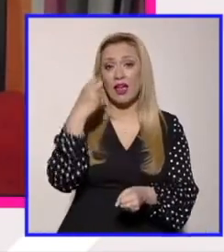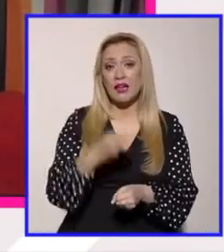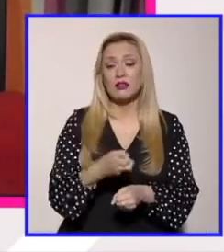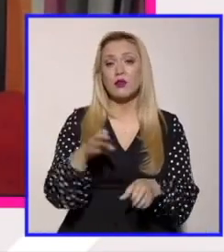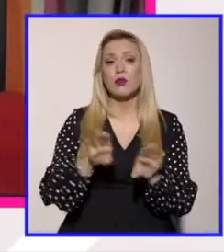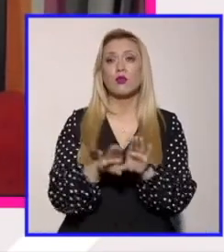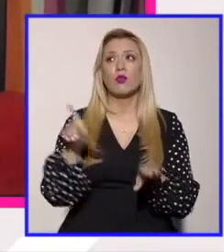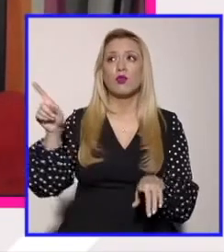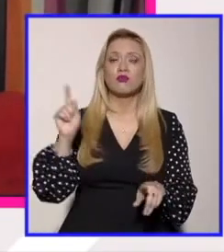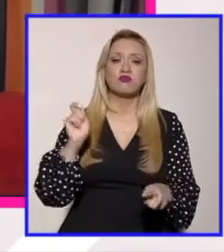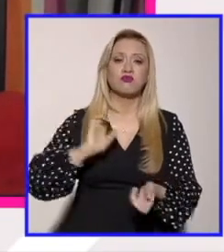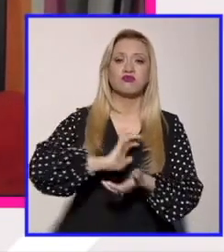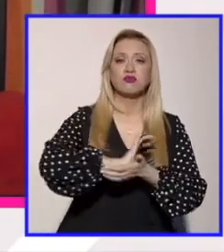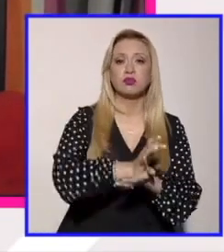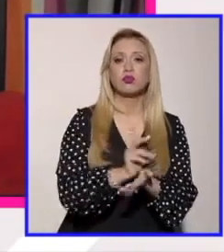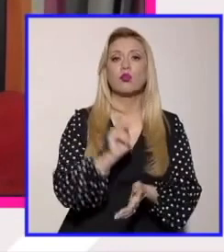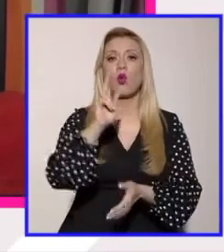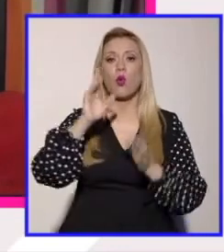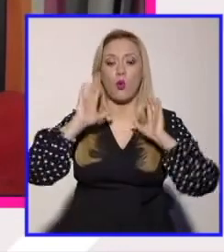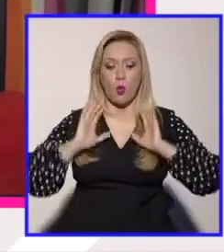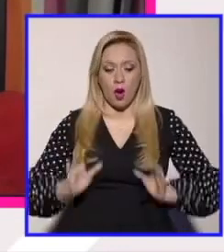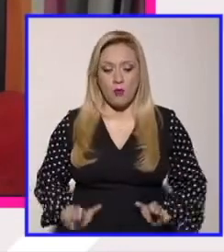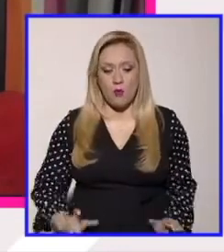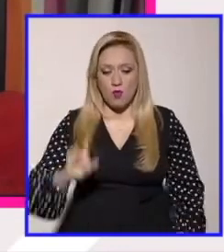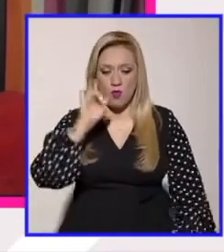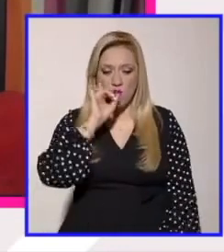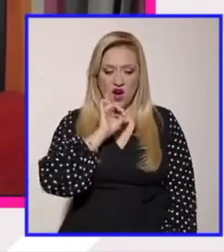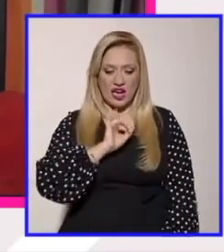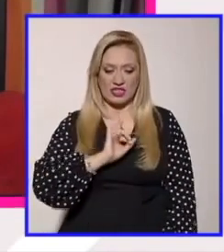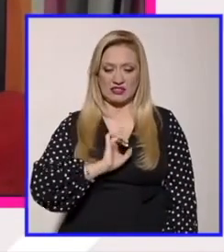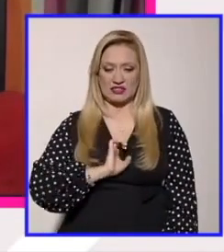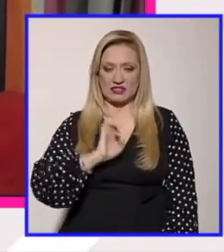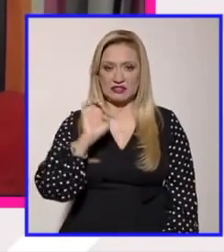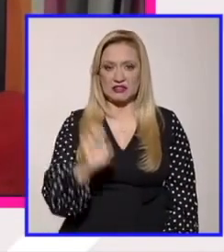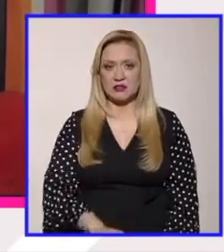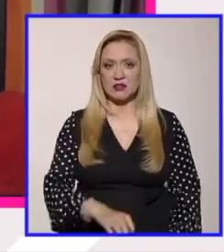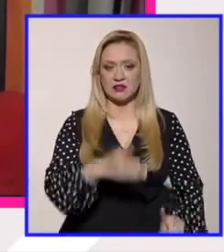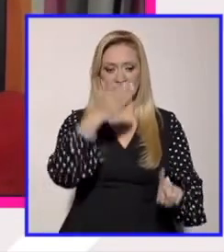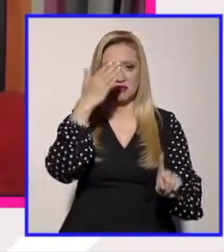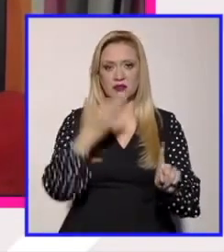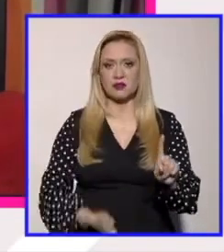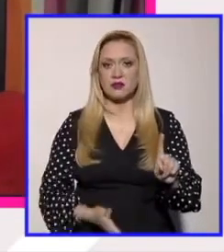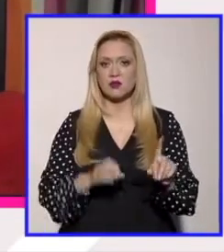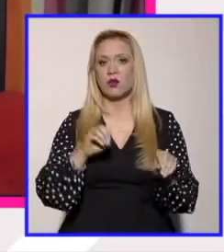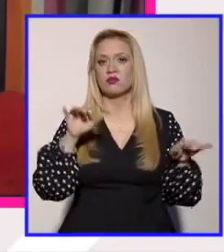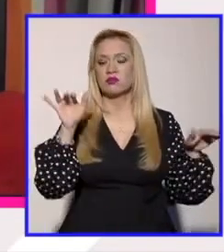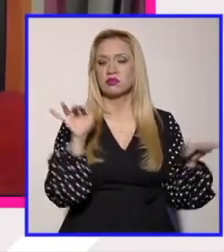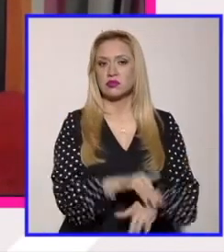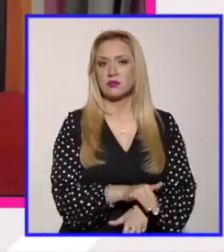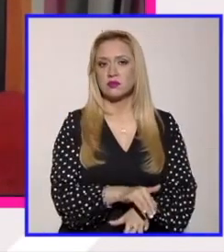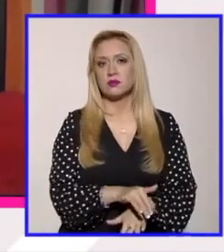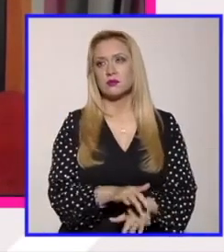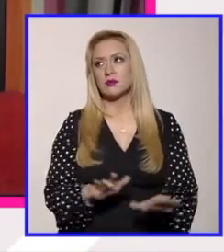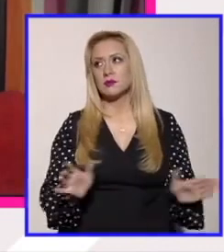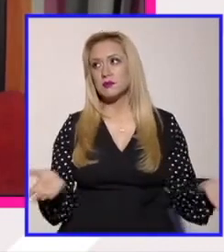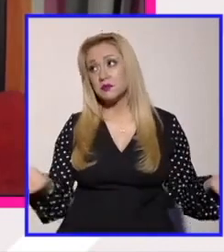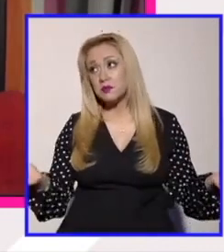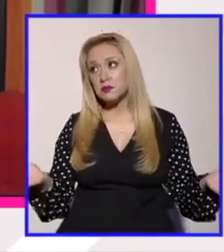de los cuerpos de las mujeres entendidos desde una perspectiva biologicista pues